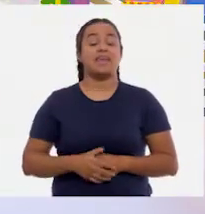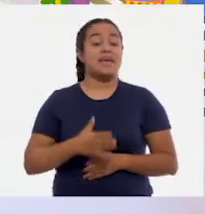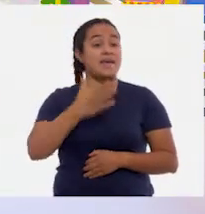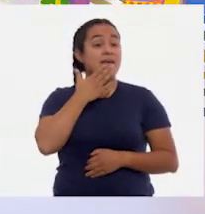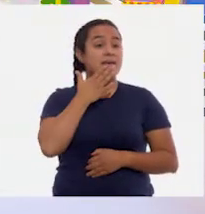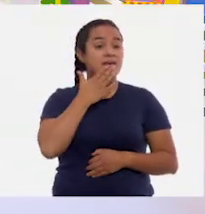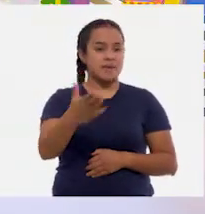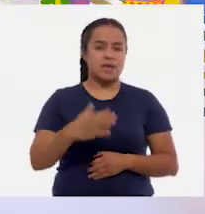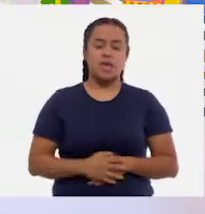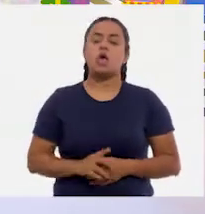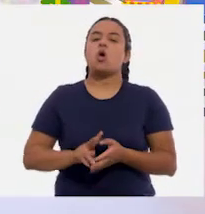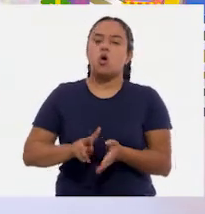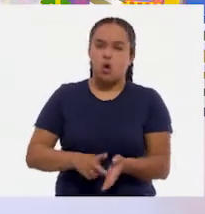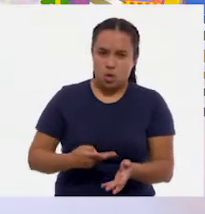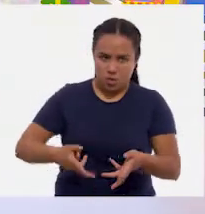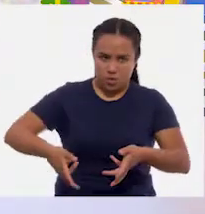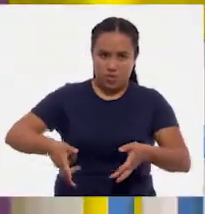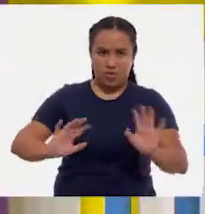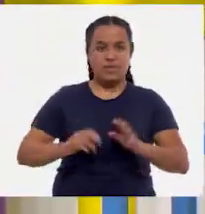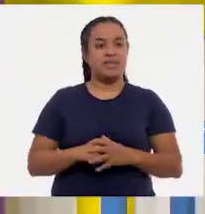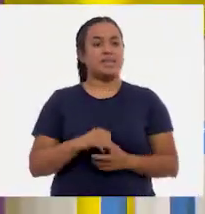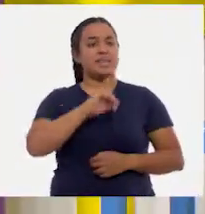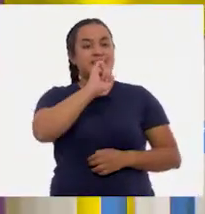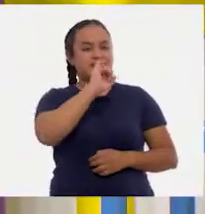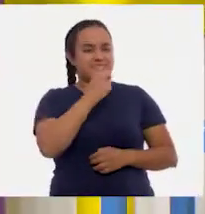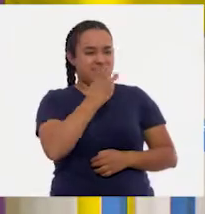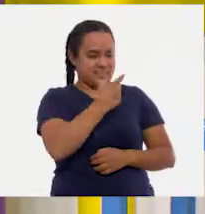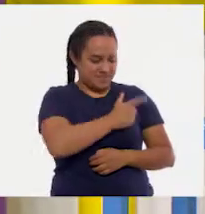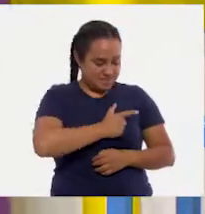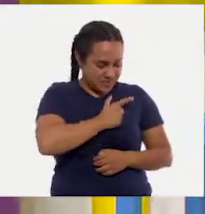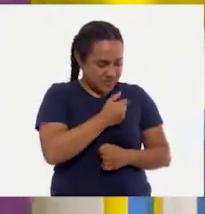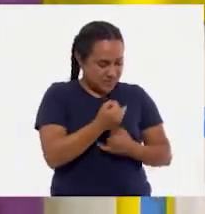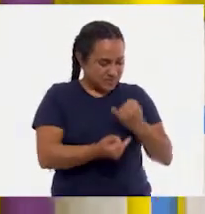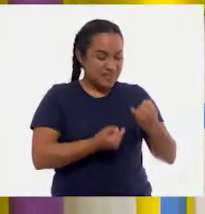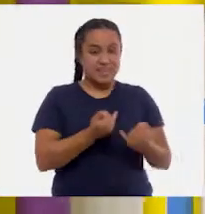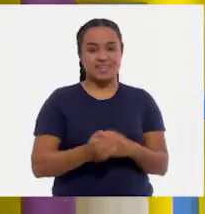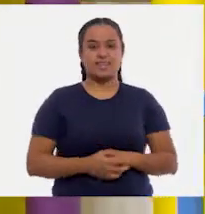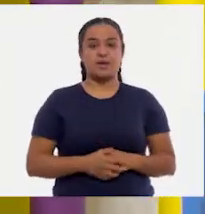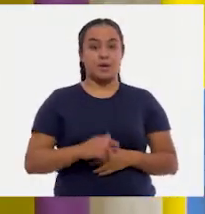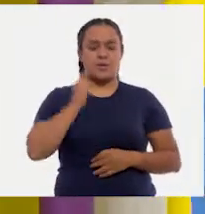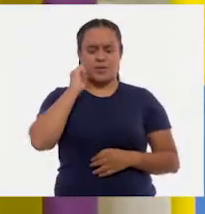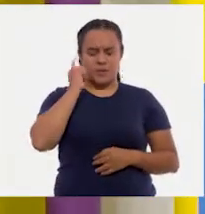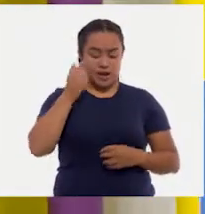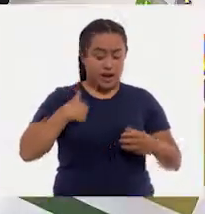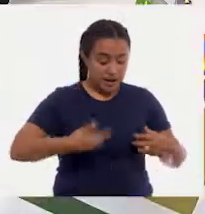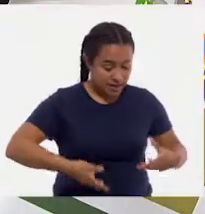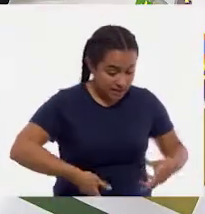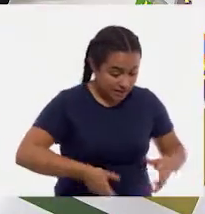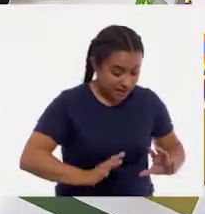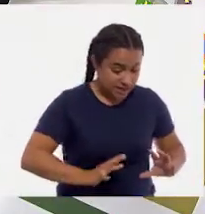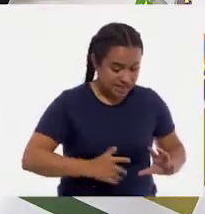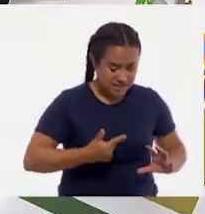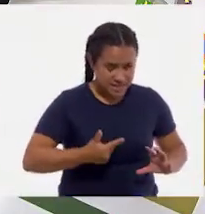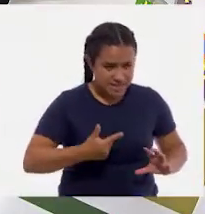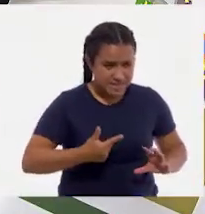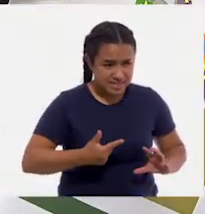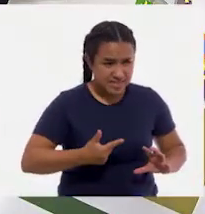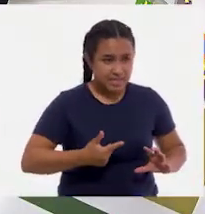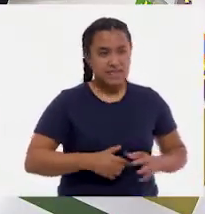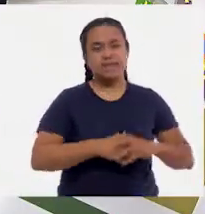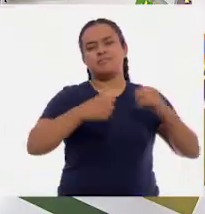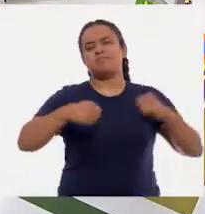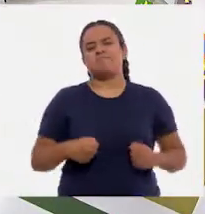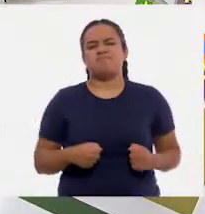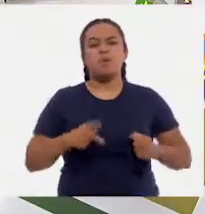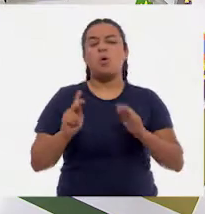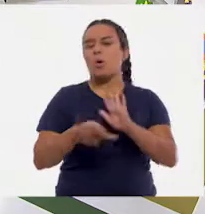Vamos a tirar otra vez. ¡Sí! Me encanta este juego. Veamos. Ojalá que me salga un siete, un cinco. ¡Ay, no!